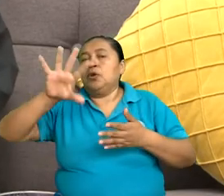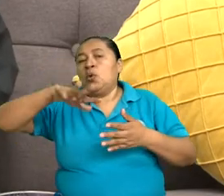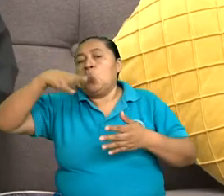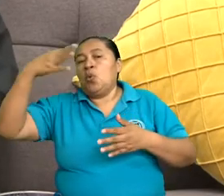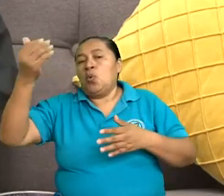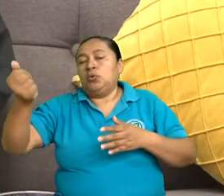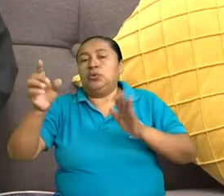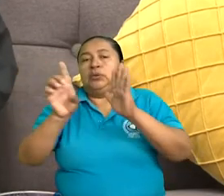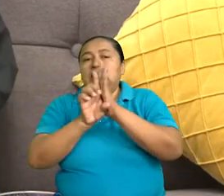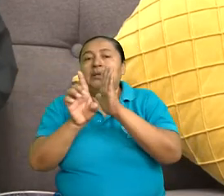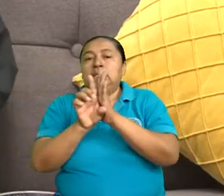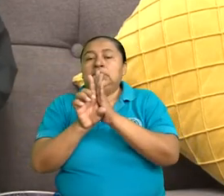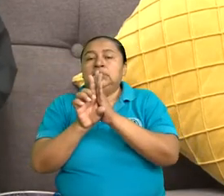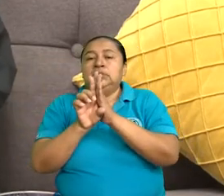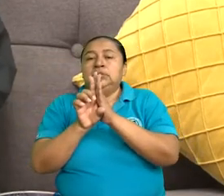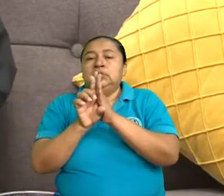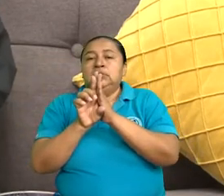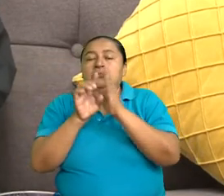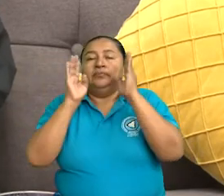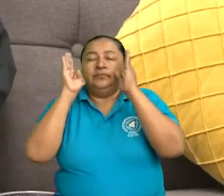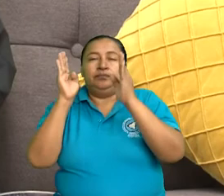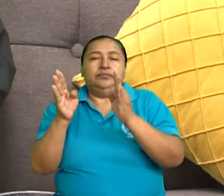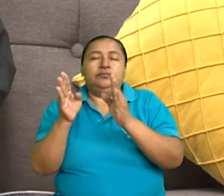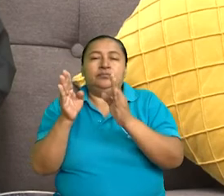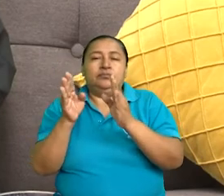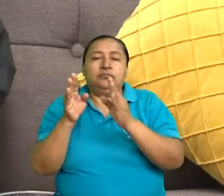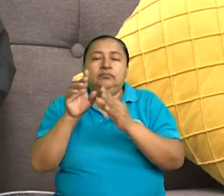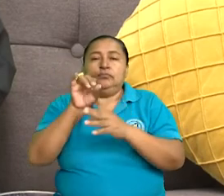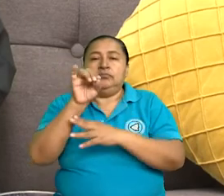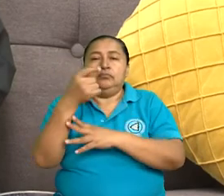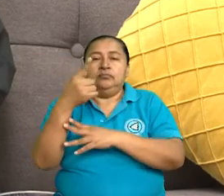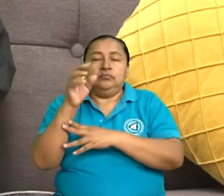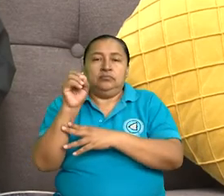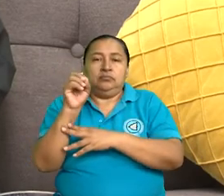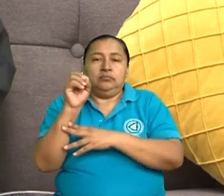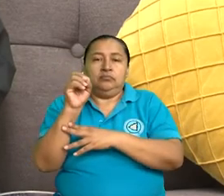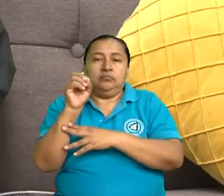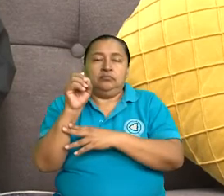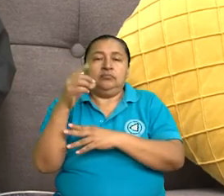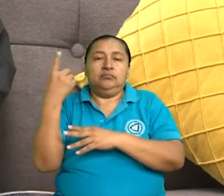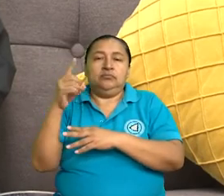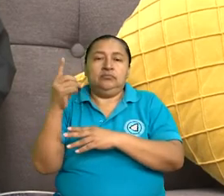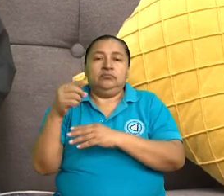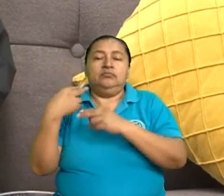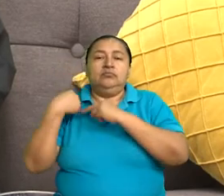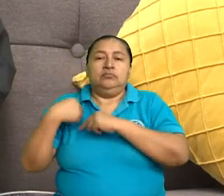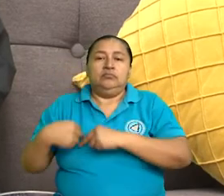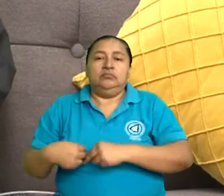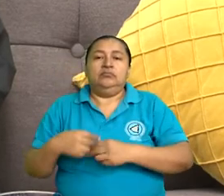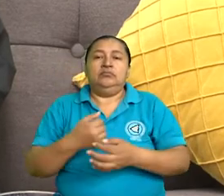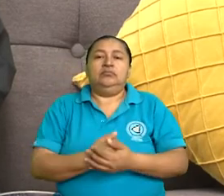la ley del digesto de derechos humanos.